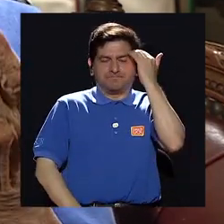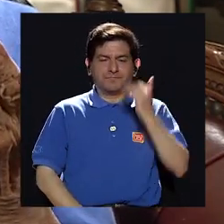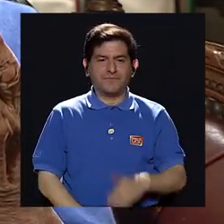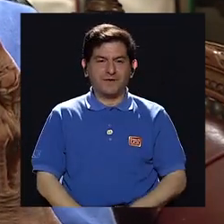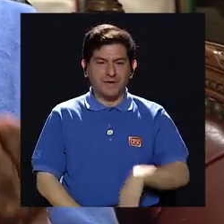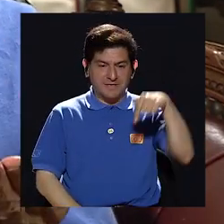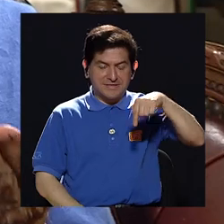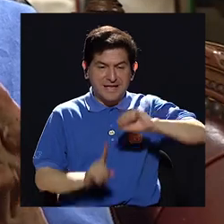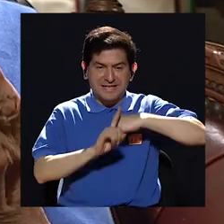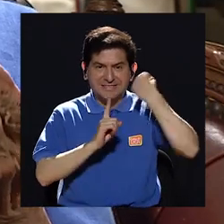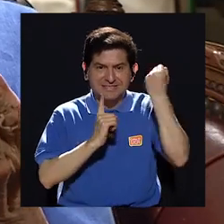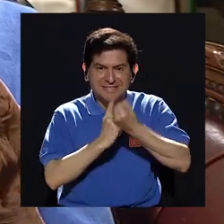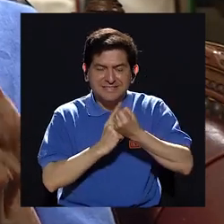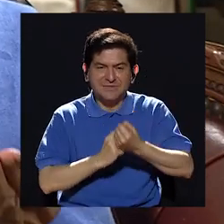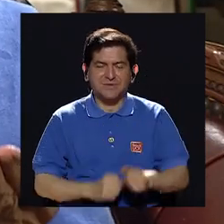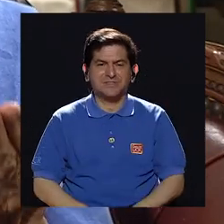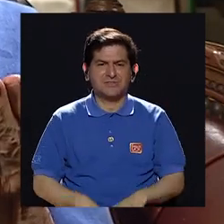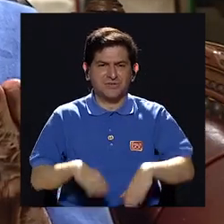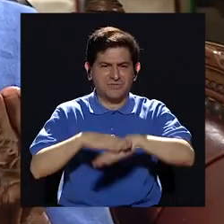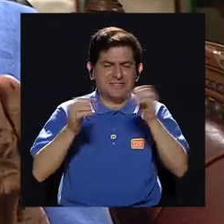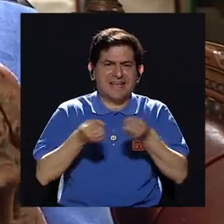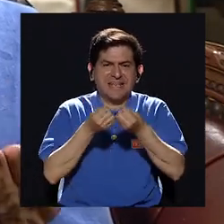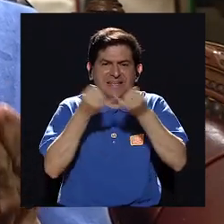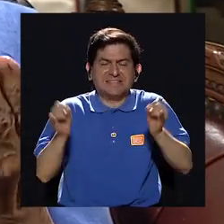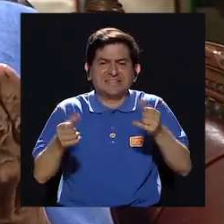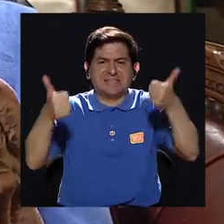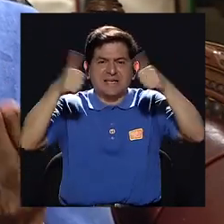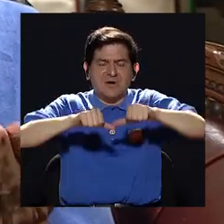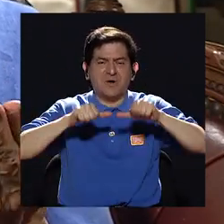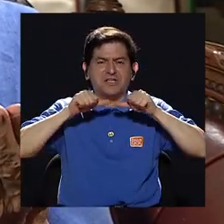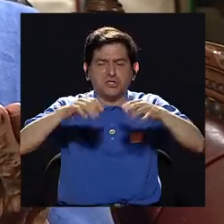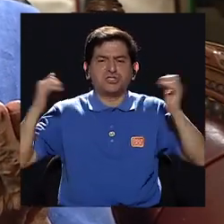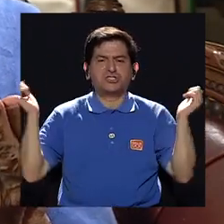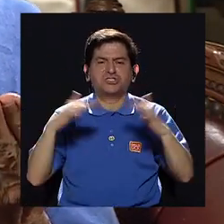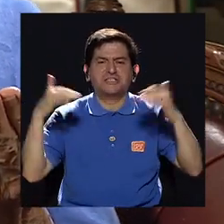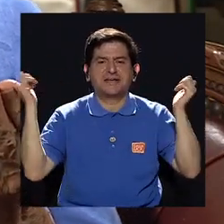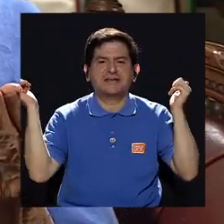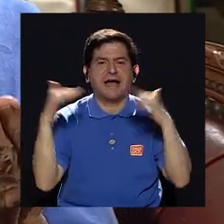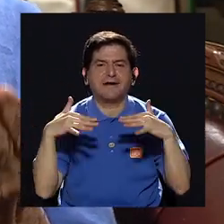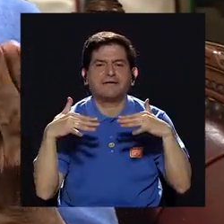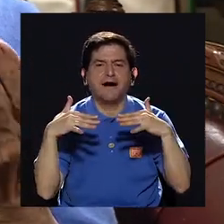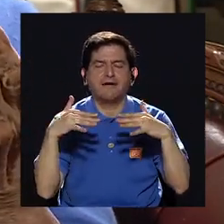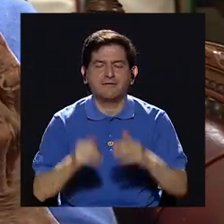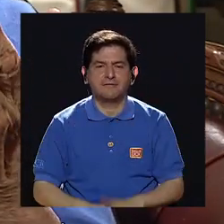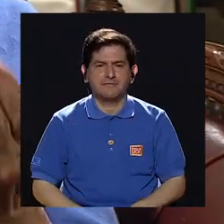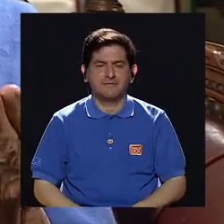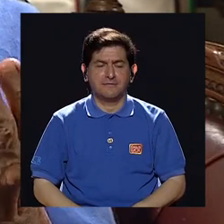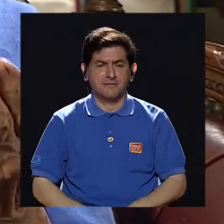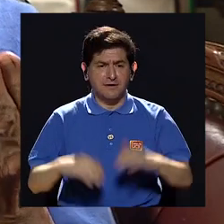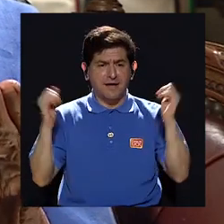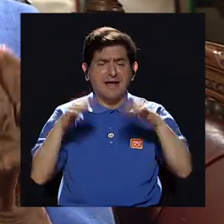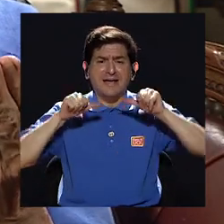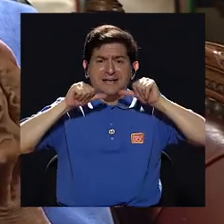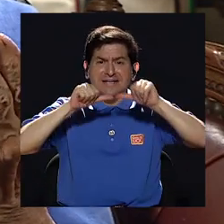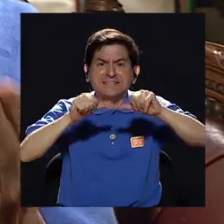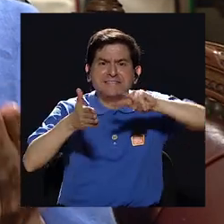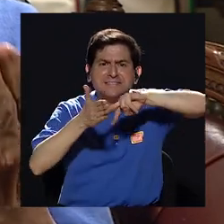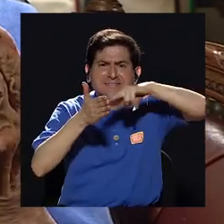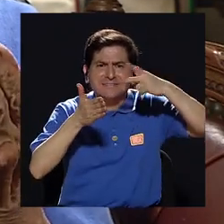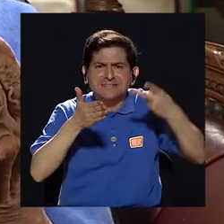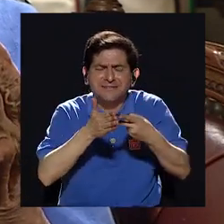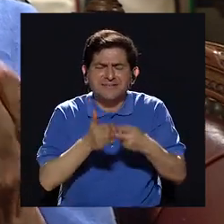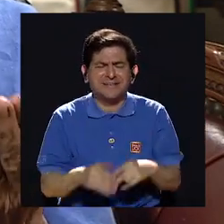salimos de este cuarto sin un acuerdo la guerra continúa y que la guerra continuara era una cosa